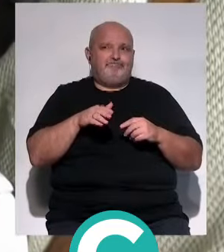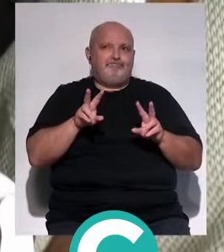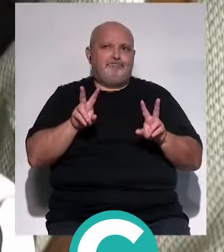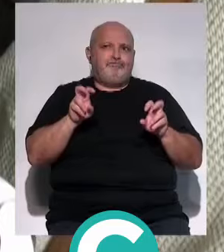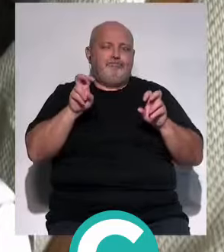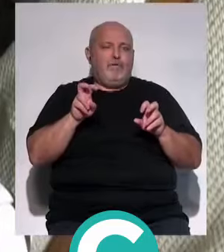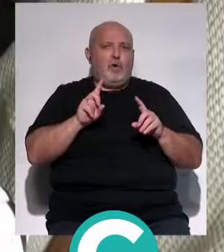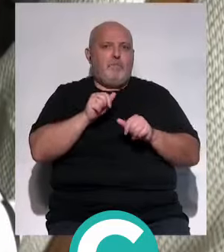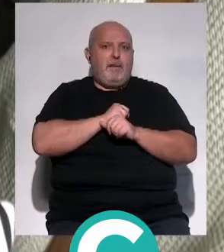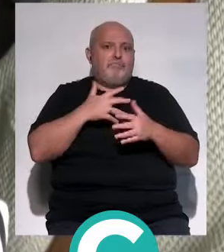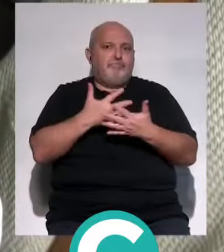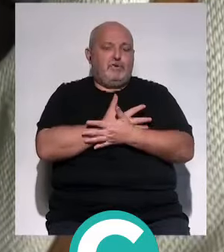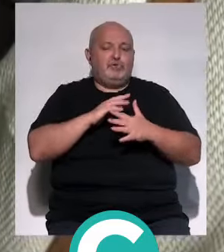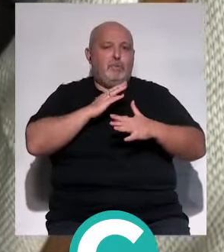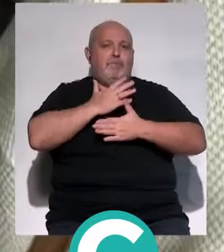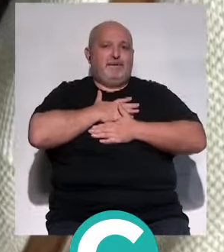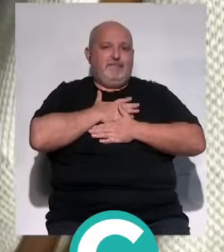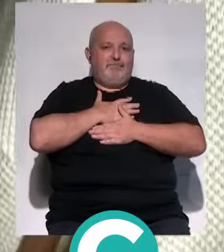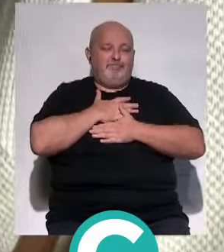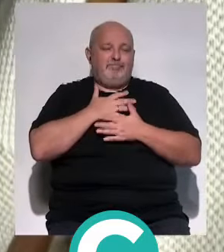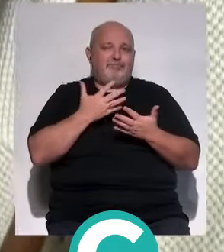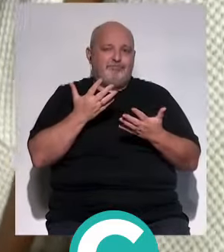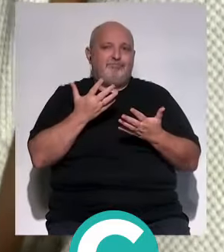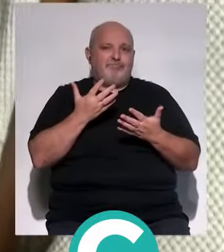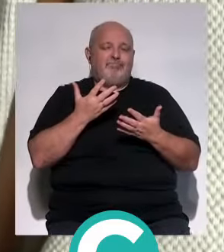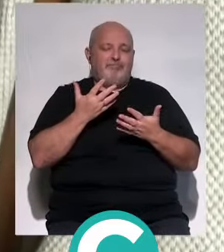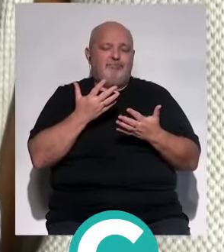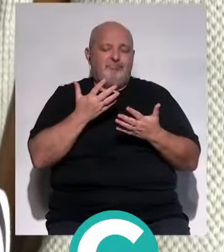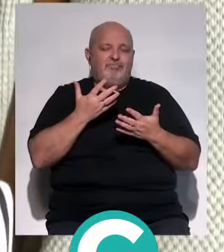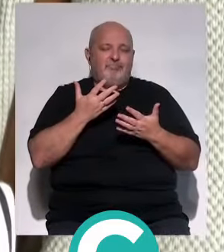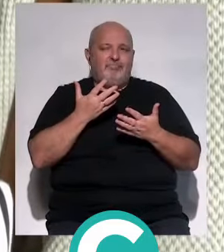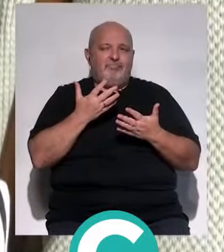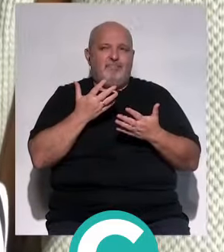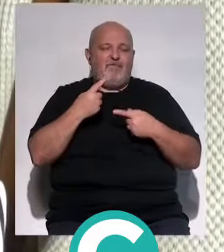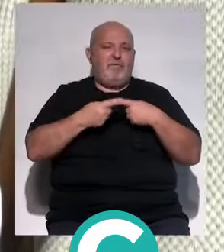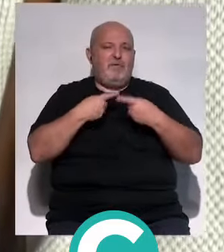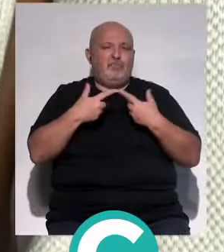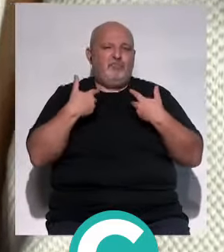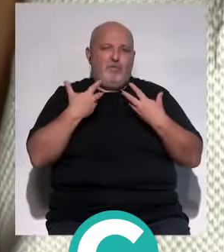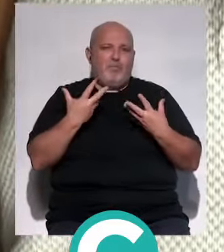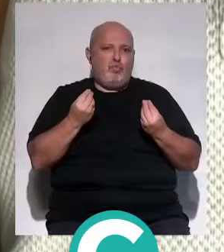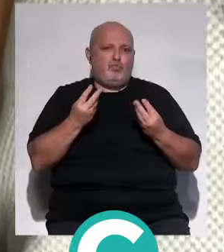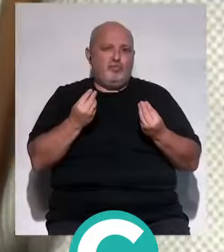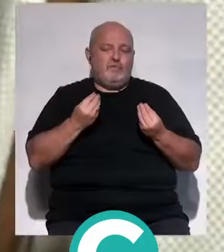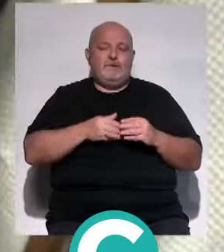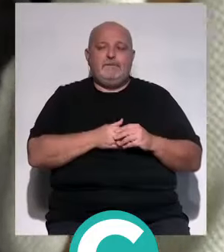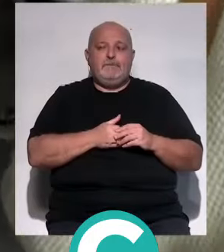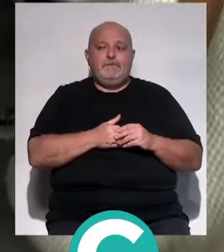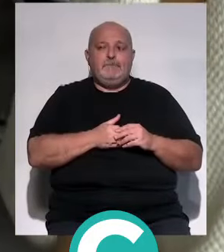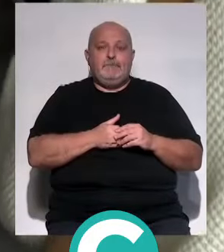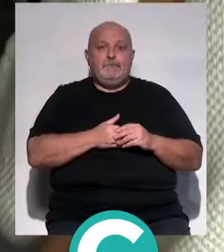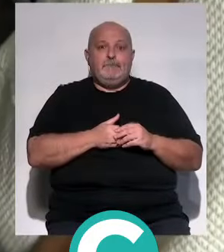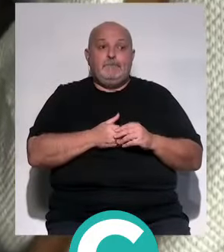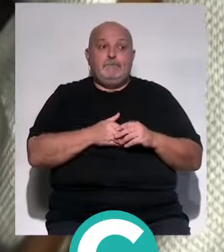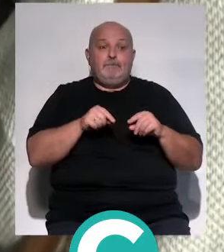inesperada y tan arbitraria que las familias sufren muchísimo entonces, pero que